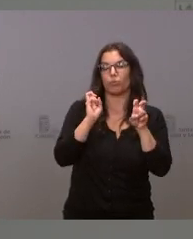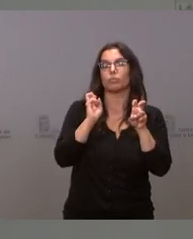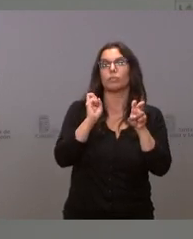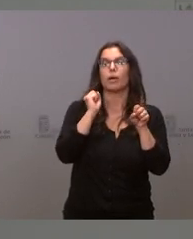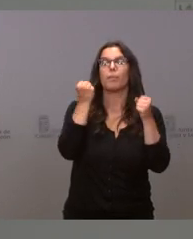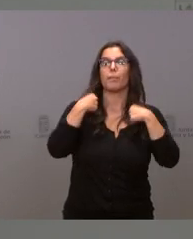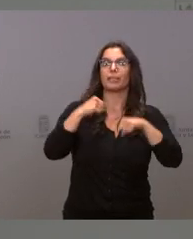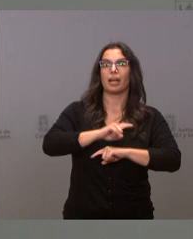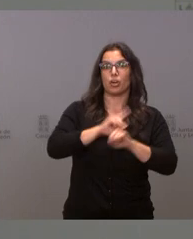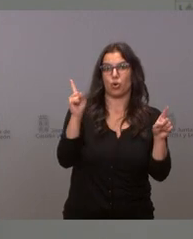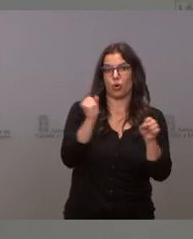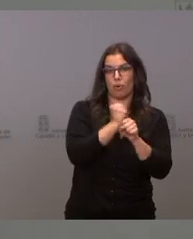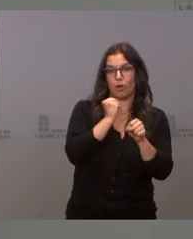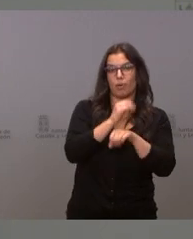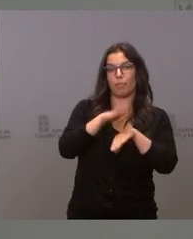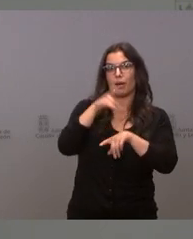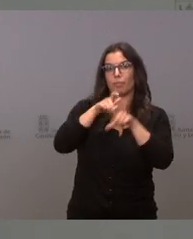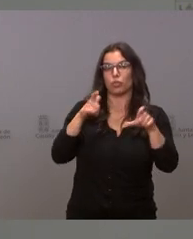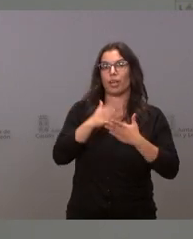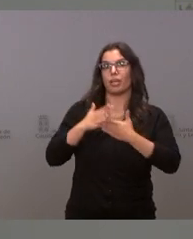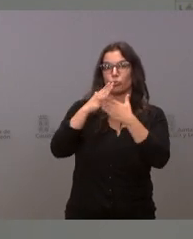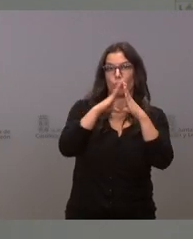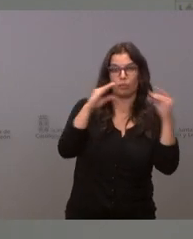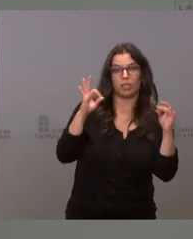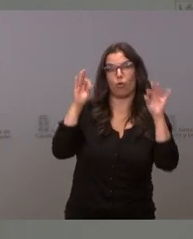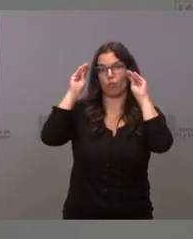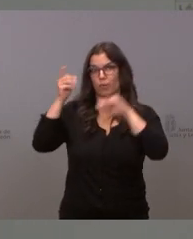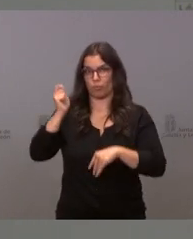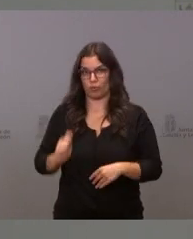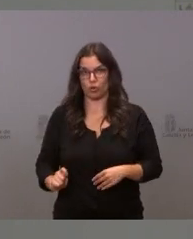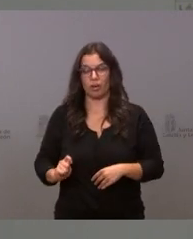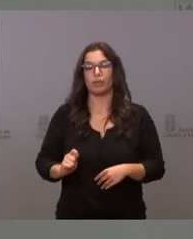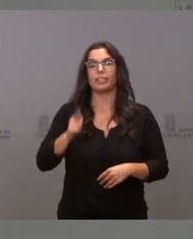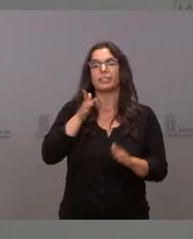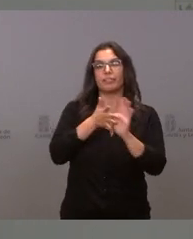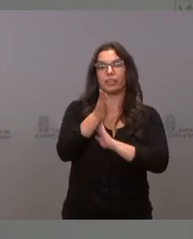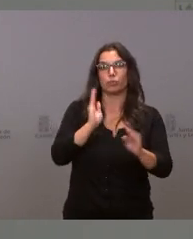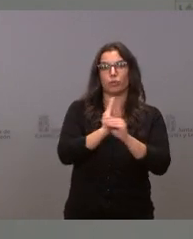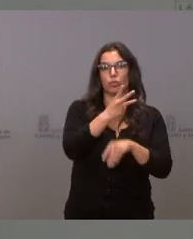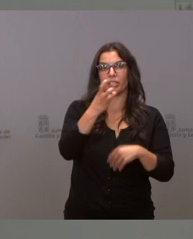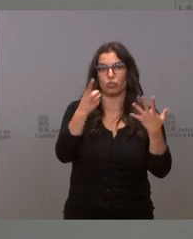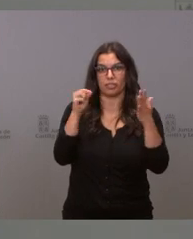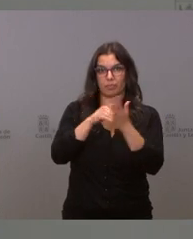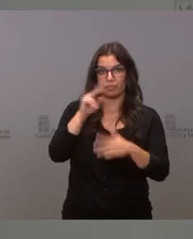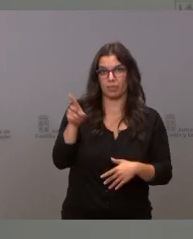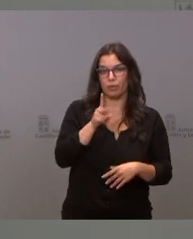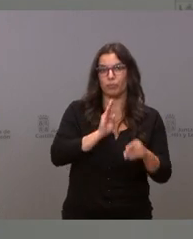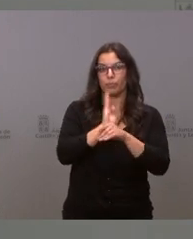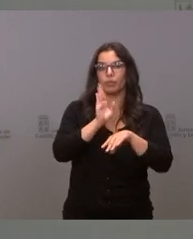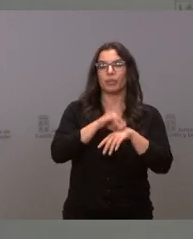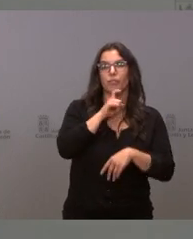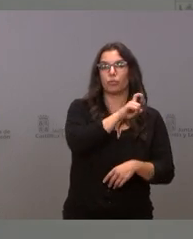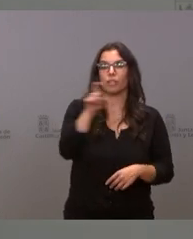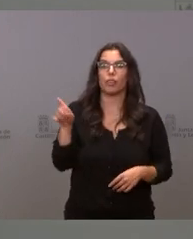para titulados universitarios y de formación profesional. Se trata de una subvención de 360.000 euros que está destinada a la Fundación